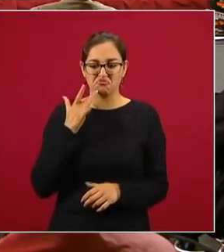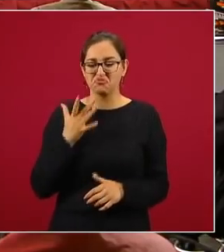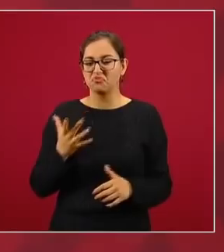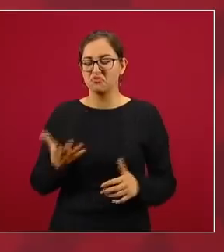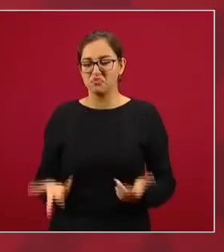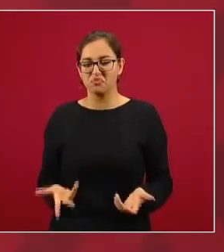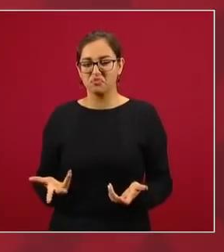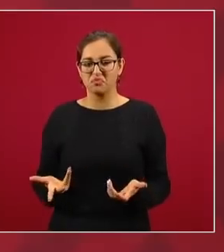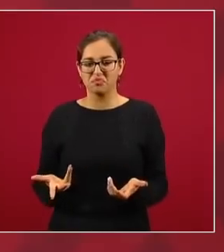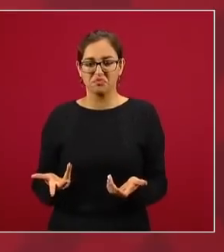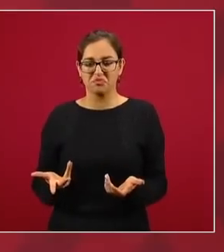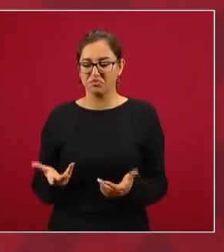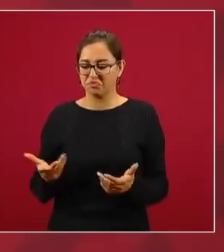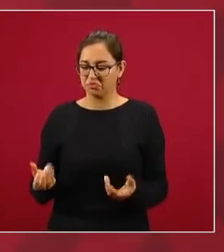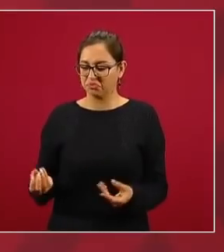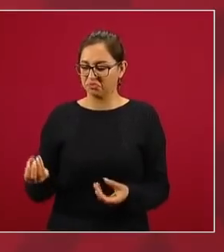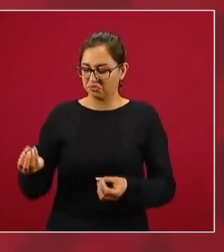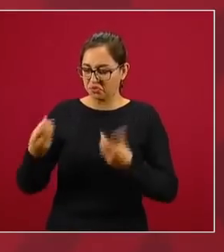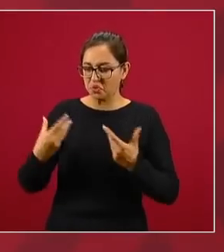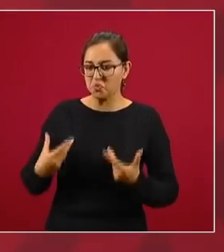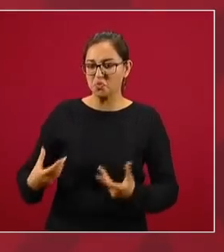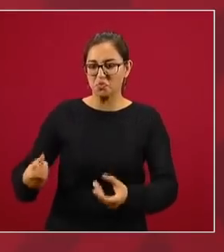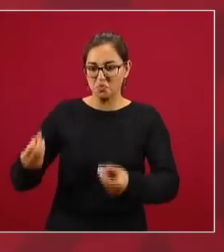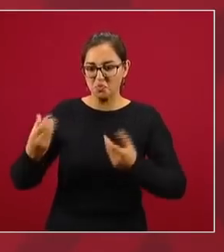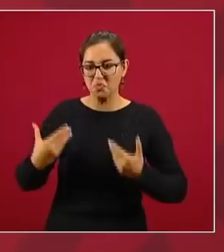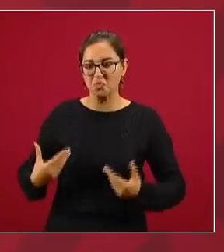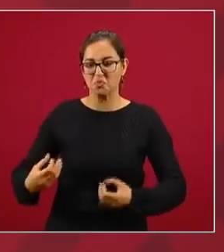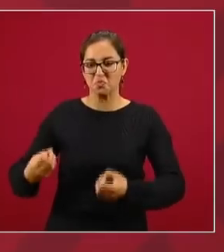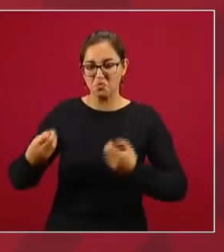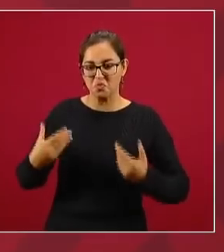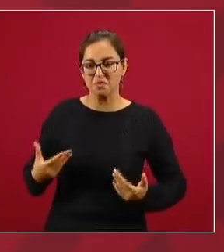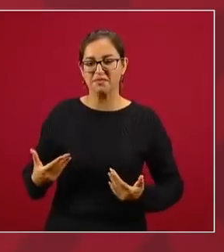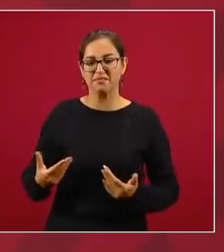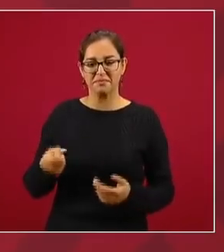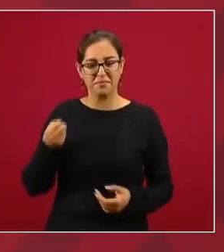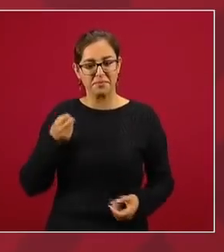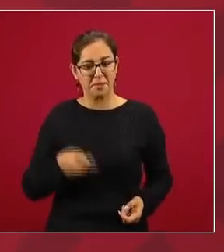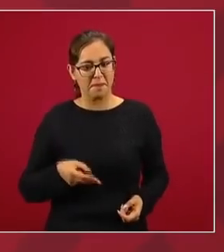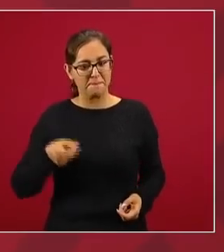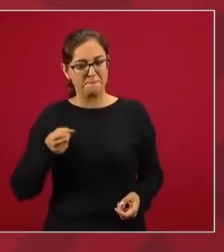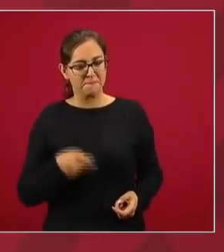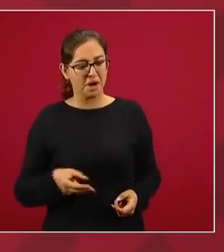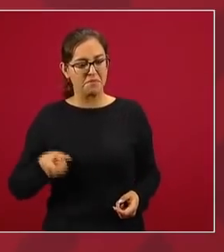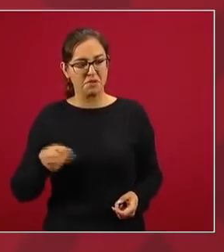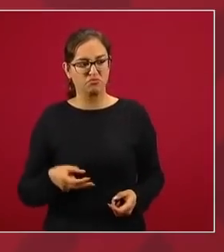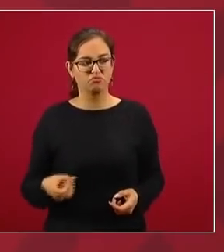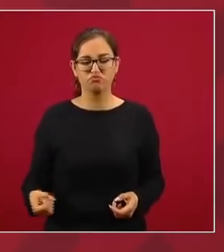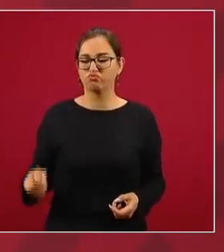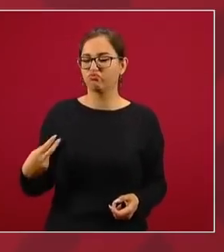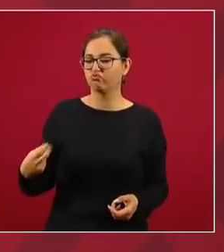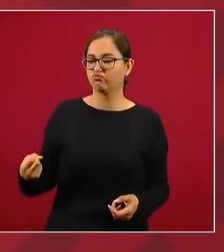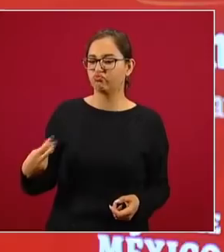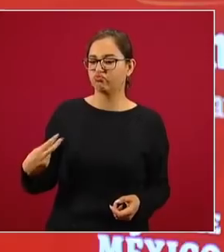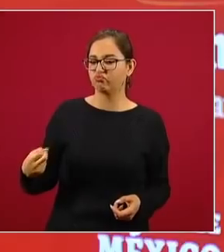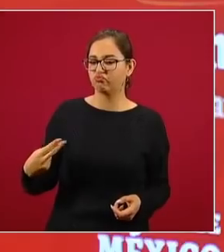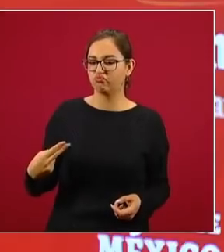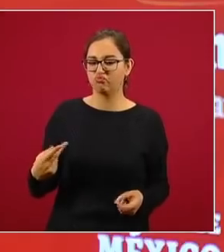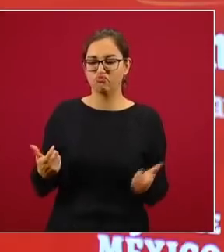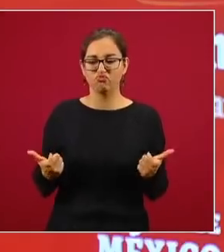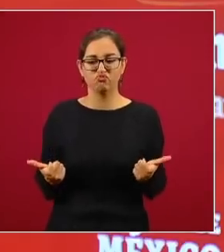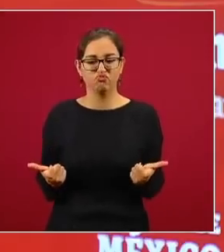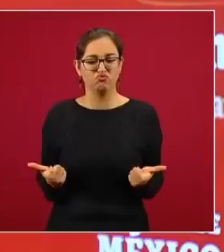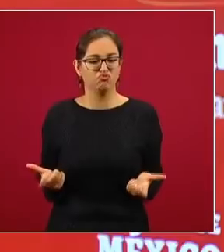o vivir colmados de atenciones de privilegios que se dedicaban a hacer dinero